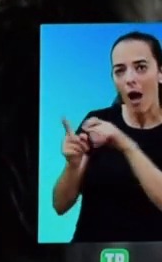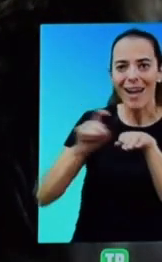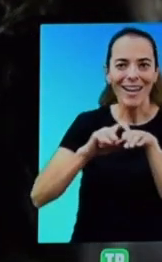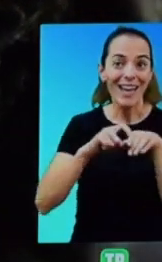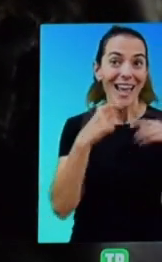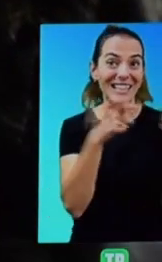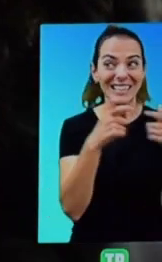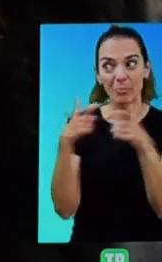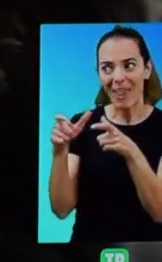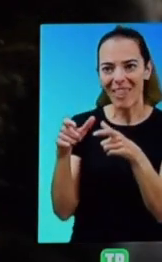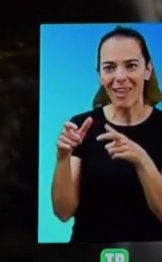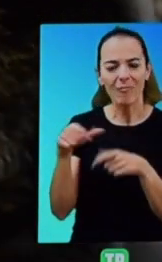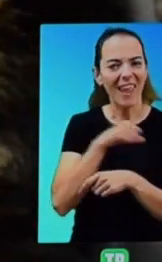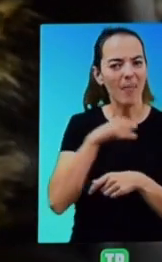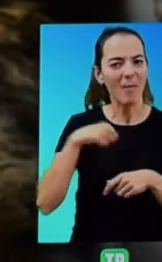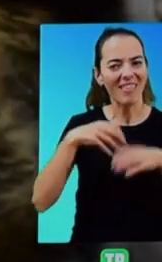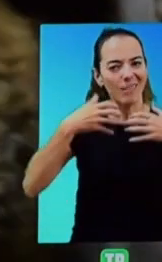una con sus extrañas peculiaridades.